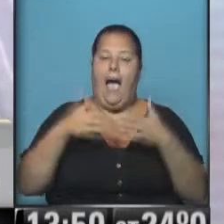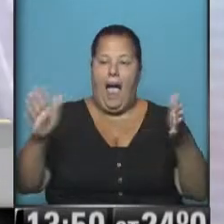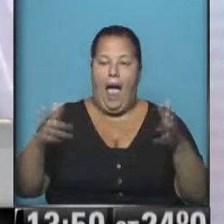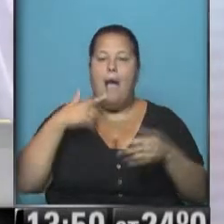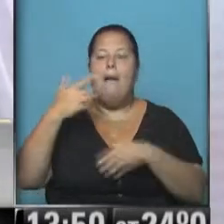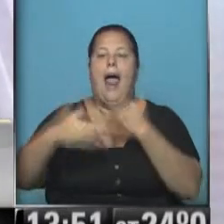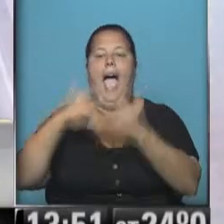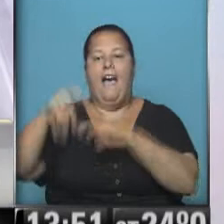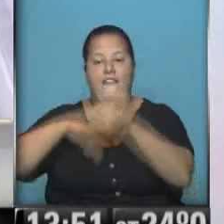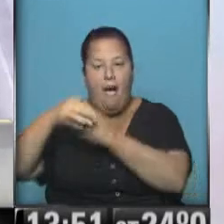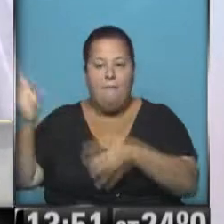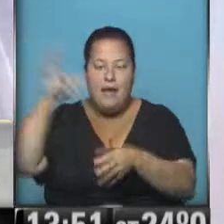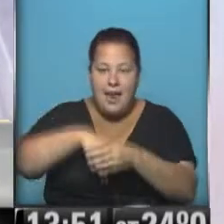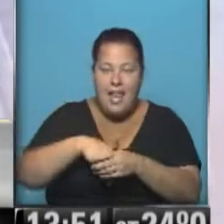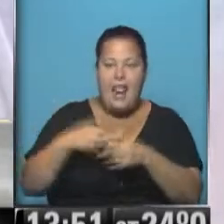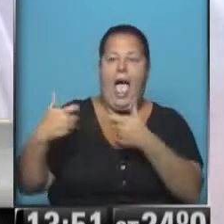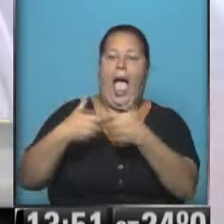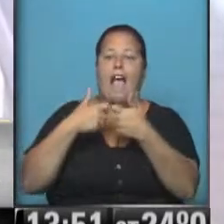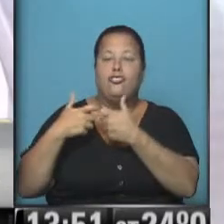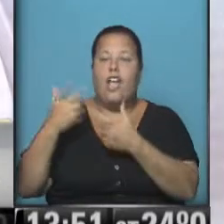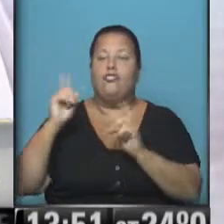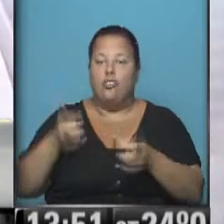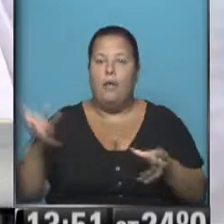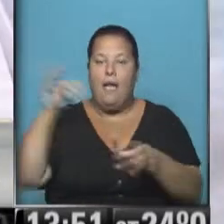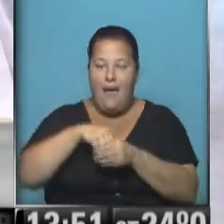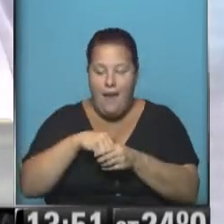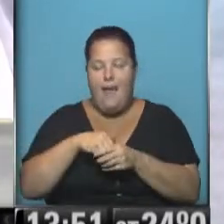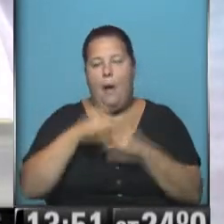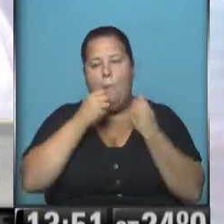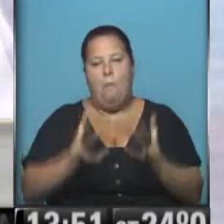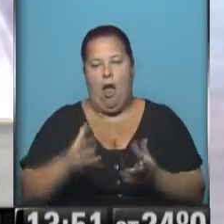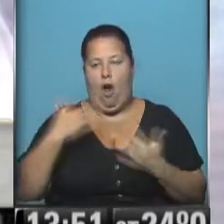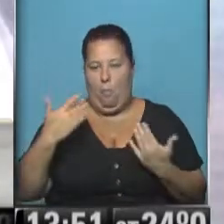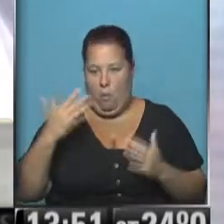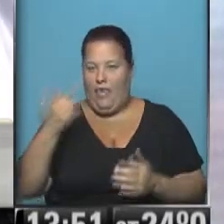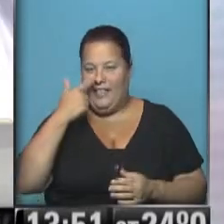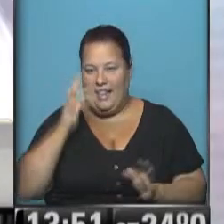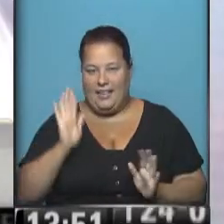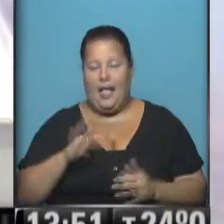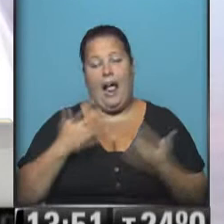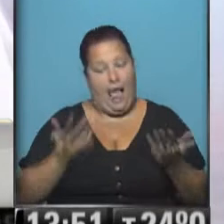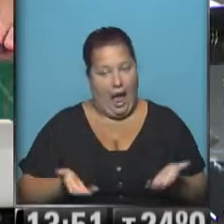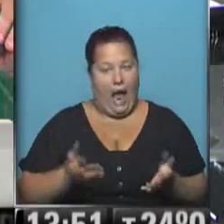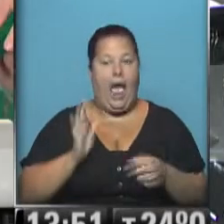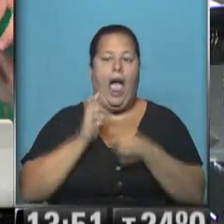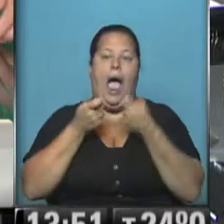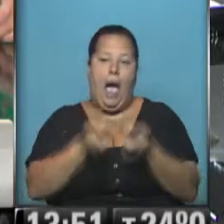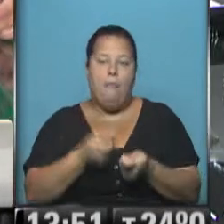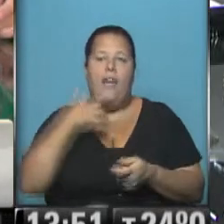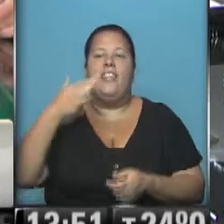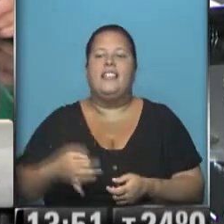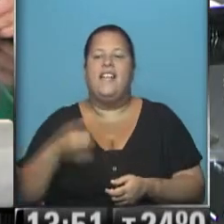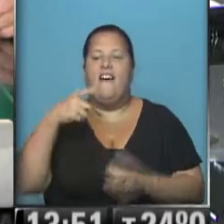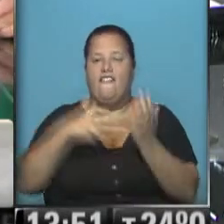el juego a familiares y asociaciones civiles, creo yo, podría llegar a ser interesante. Claro, Emilio, que avalen las decisiones que vaya